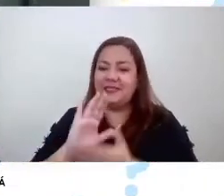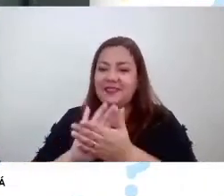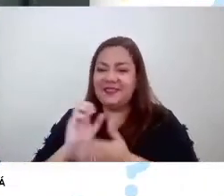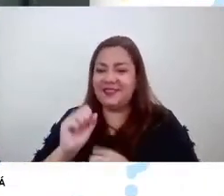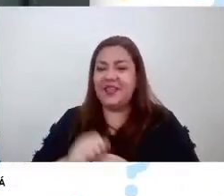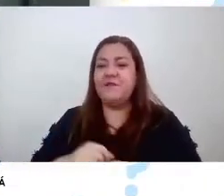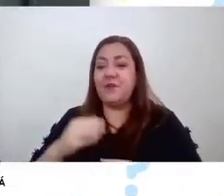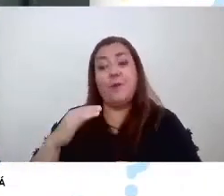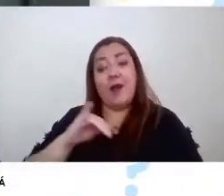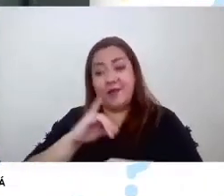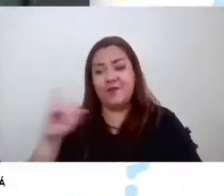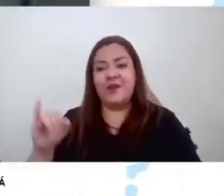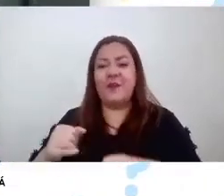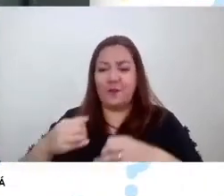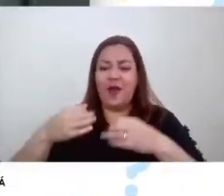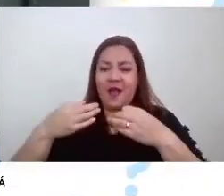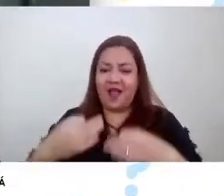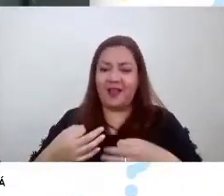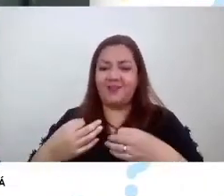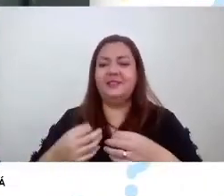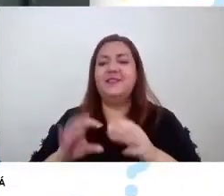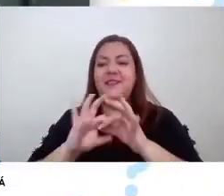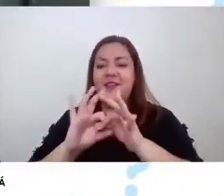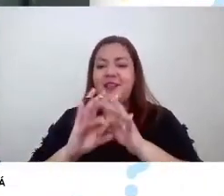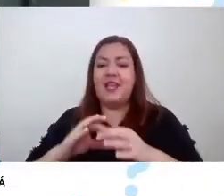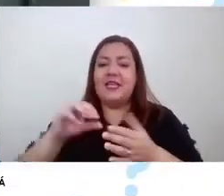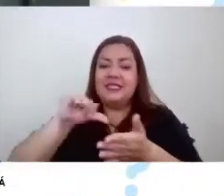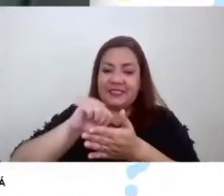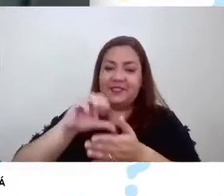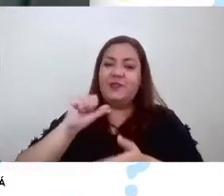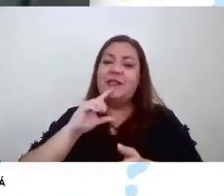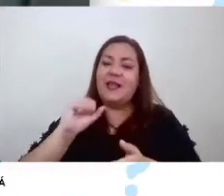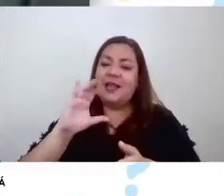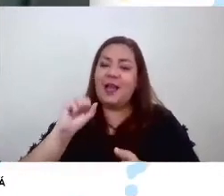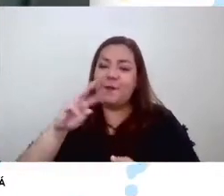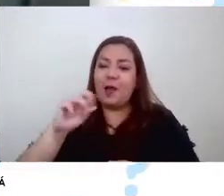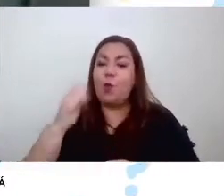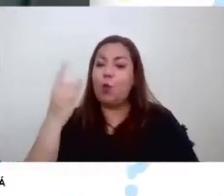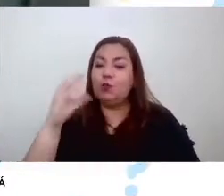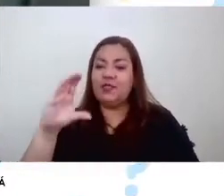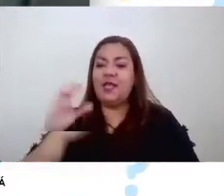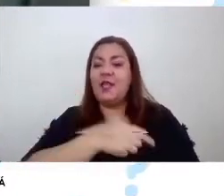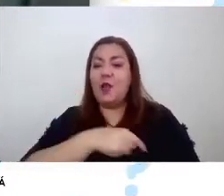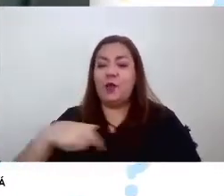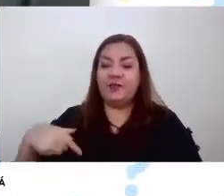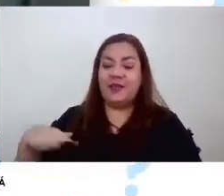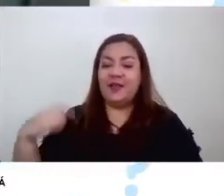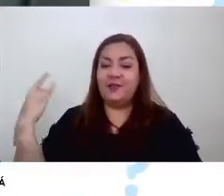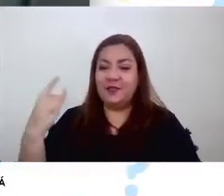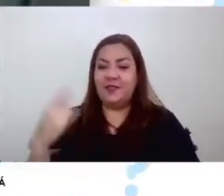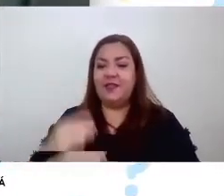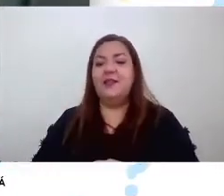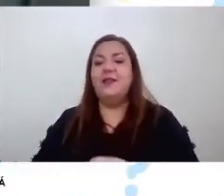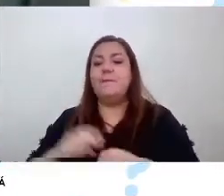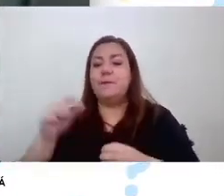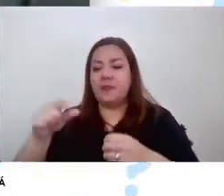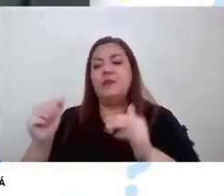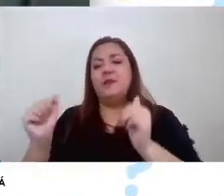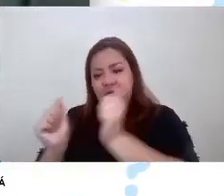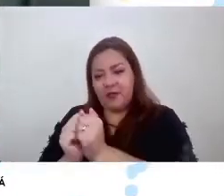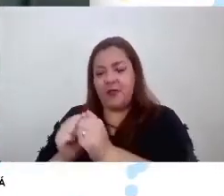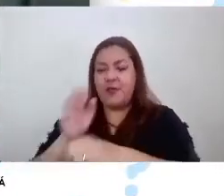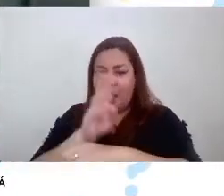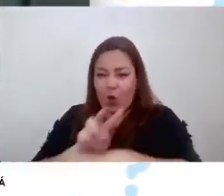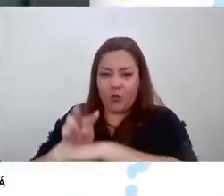formalmente como corresponde el centro Atacama Océ de la Pontificia Universidad Católica de Chile a través por supuesto en esta oportunidad de la coordinadora de la estación